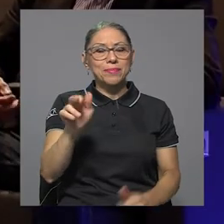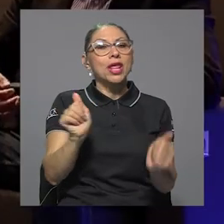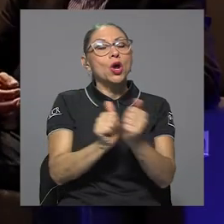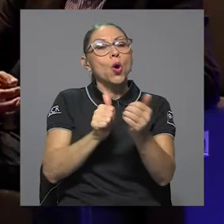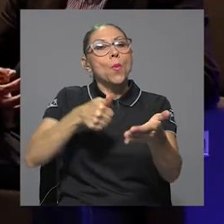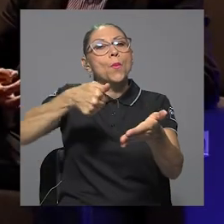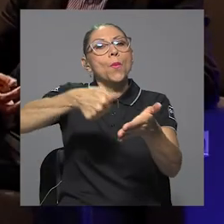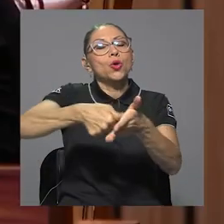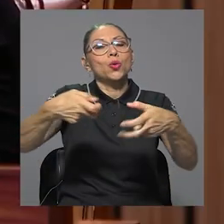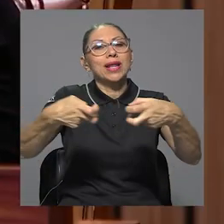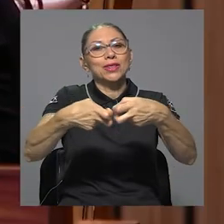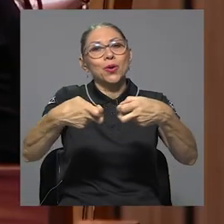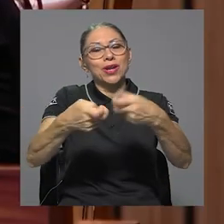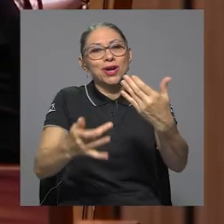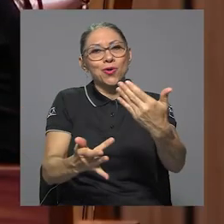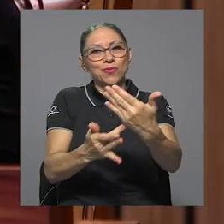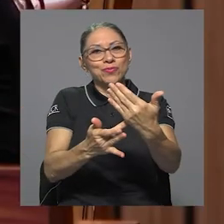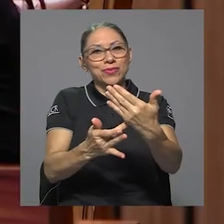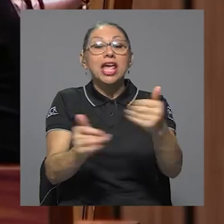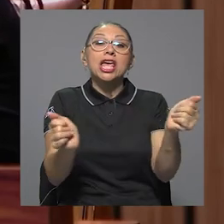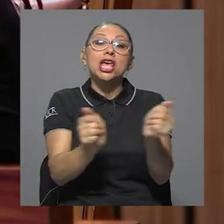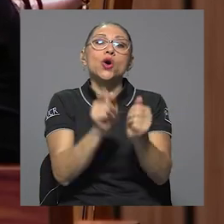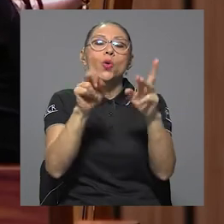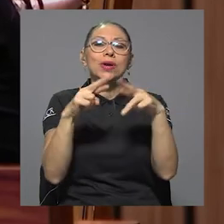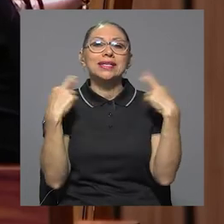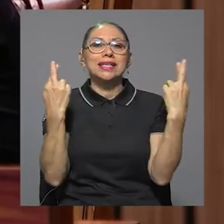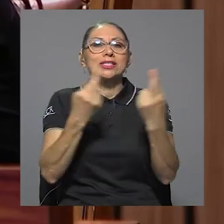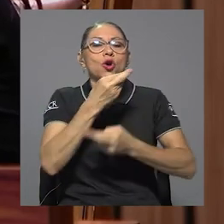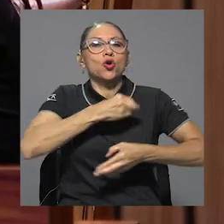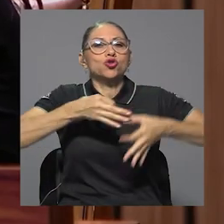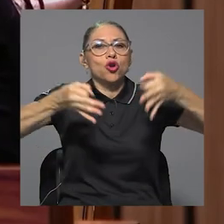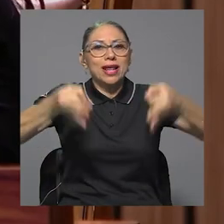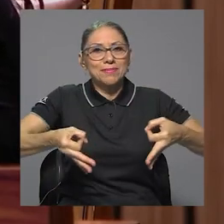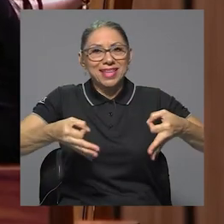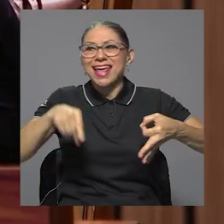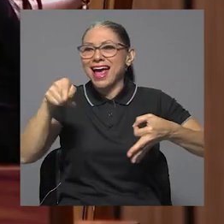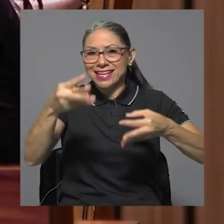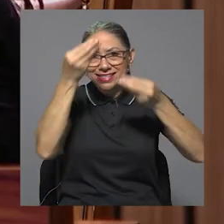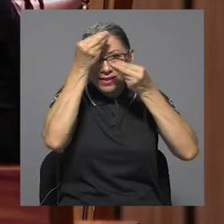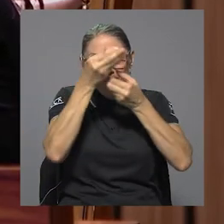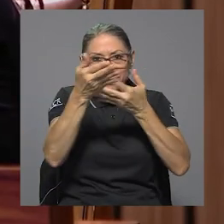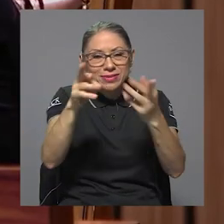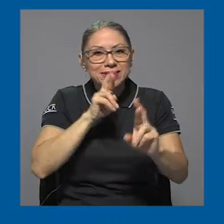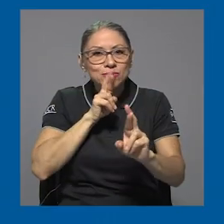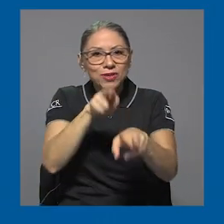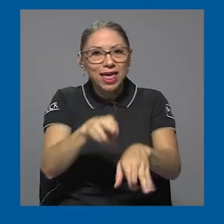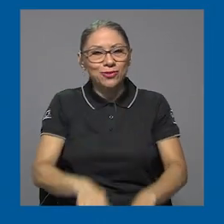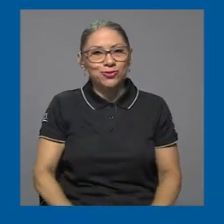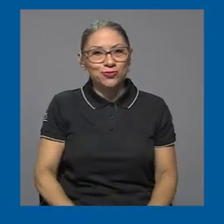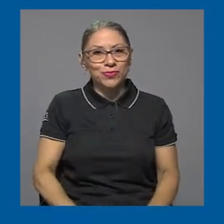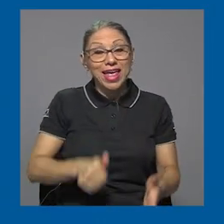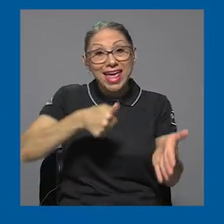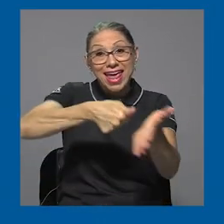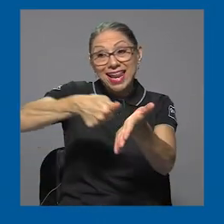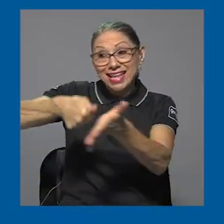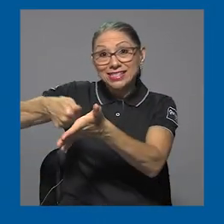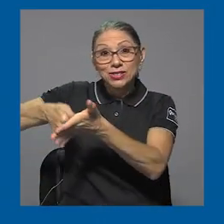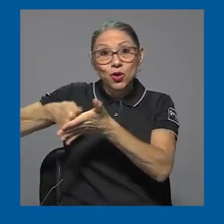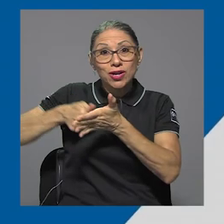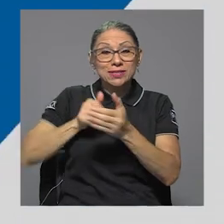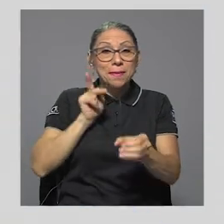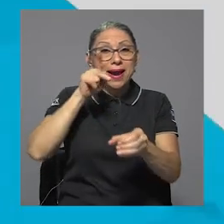el voto electrónico y a través de una sesión solemne se comunicaron los resultados. En las elecciones